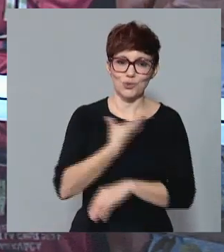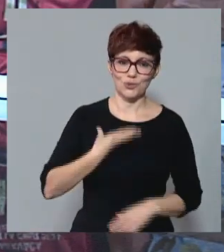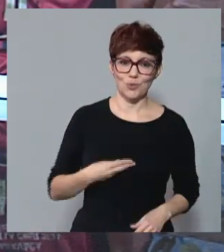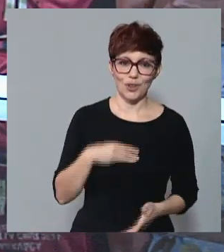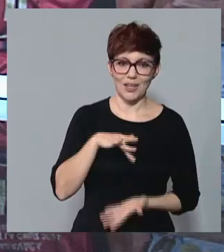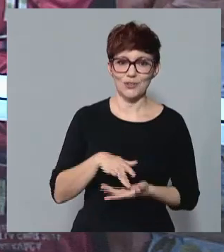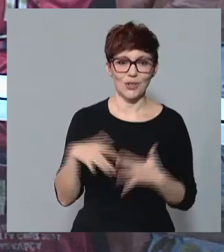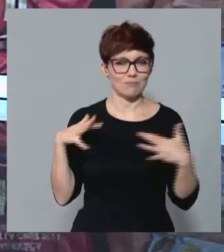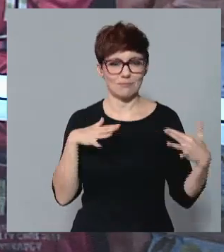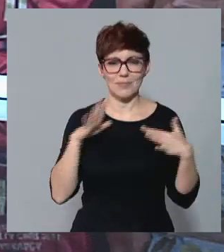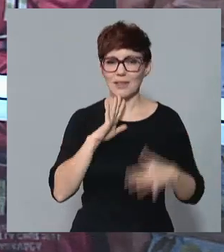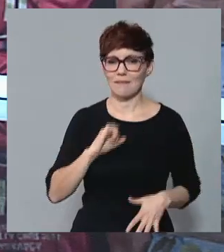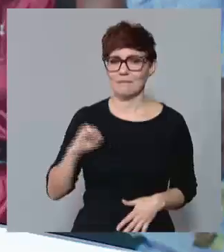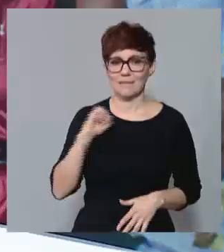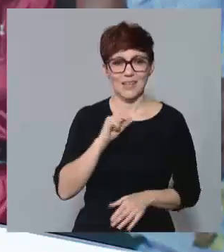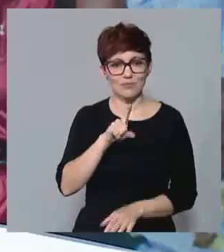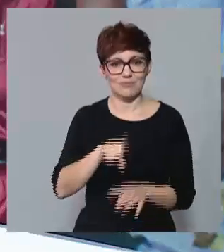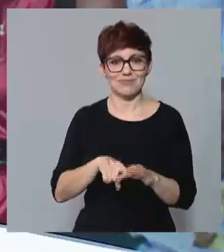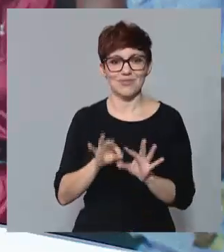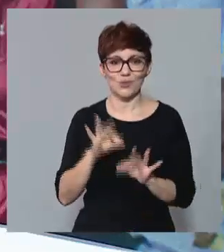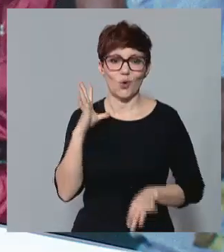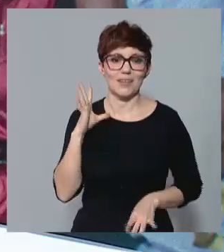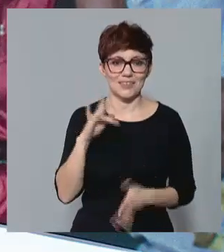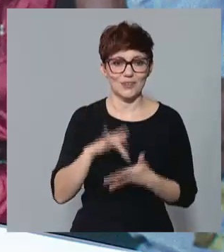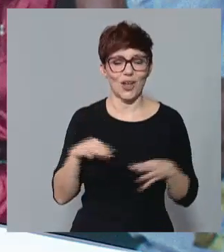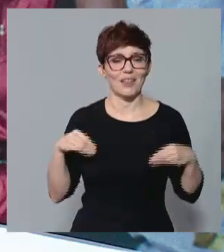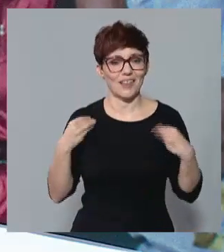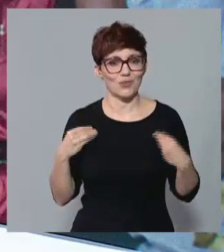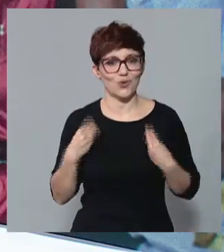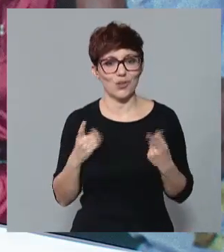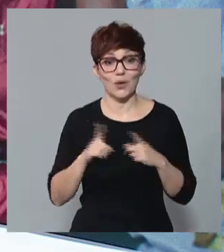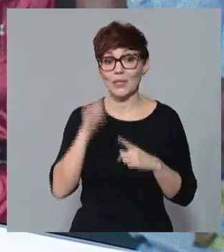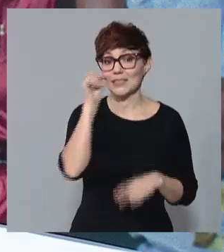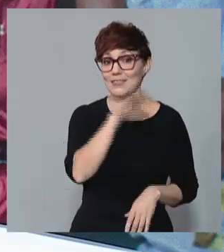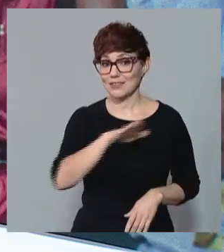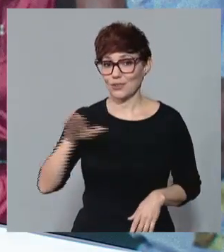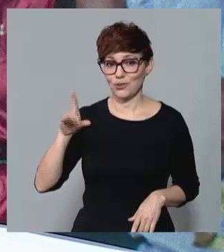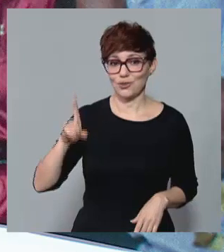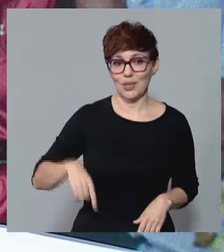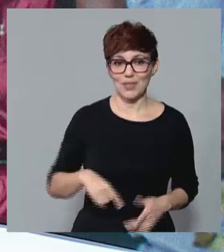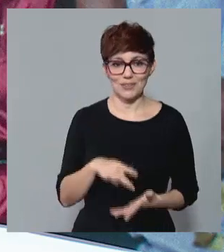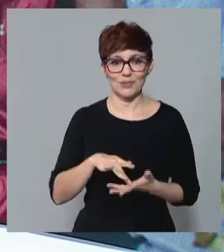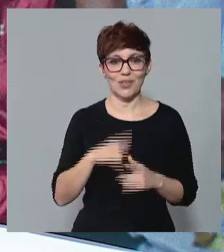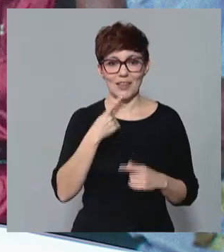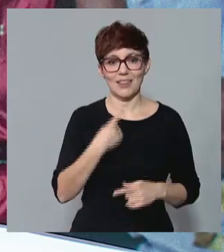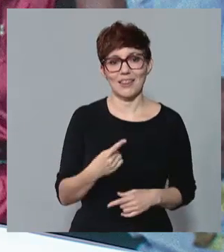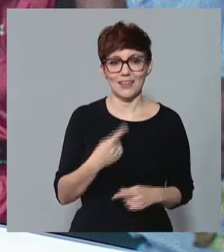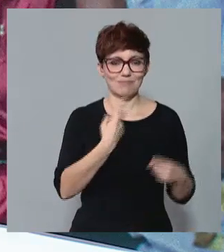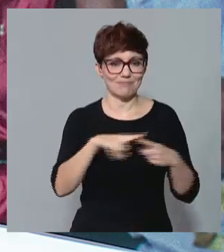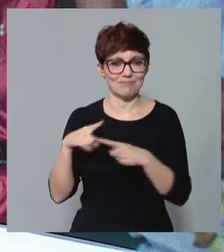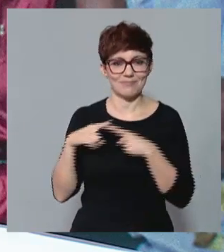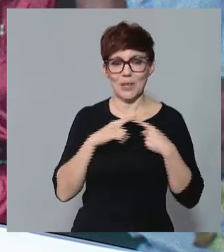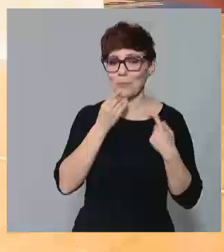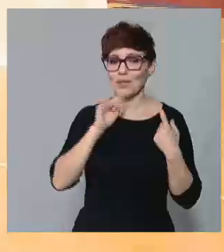brutal, Marienca, de verdad. Tuvimos la suerte de estar allí y disfrutamos como ellos, como los pequeños. Se nos acabaron los adjetivos para describir esa